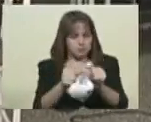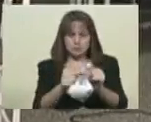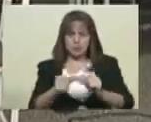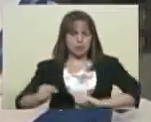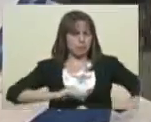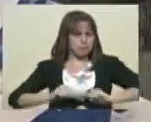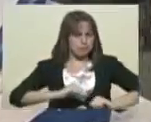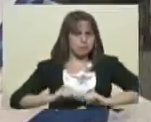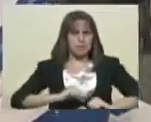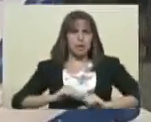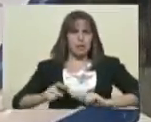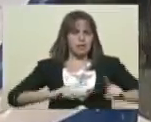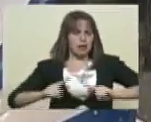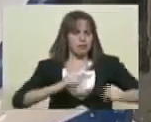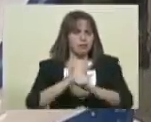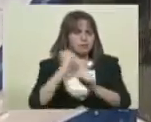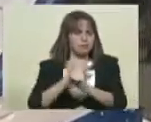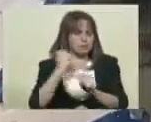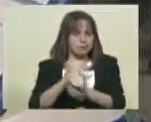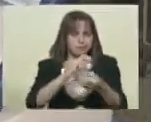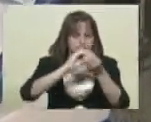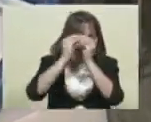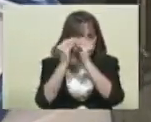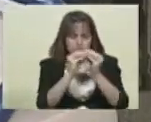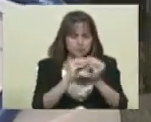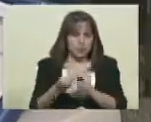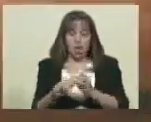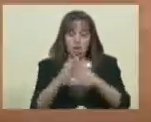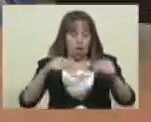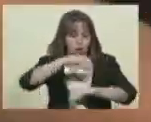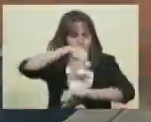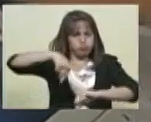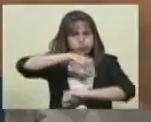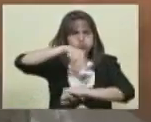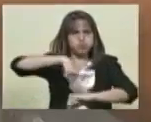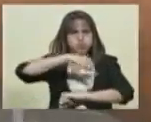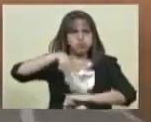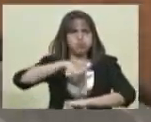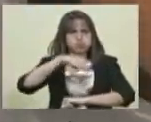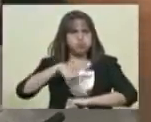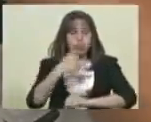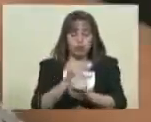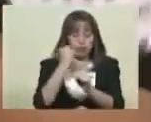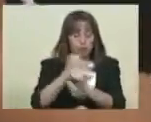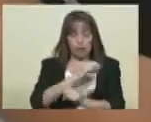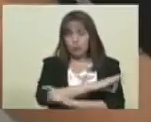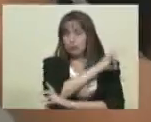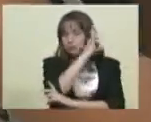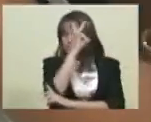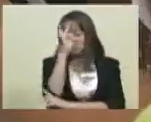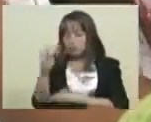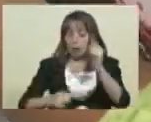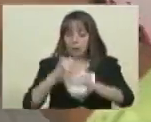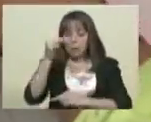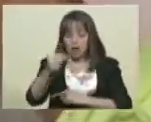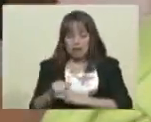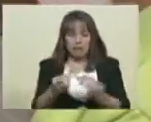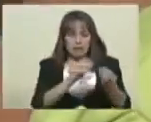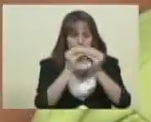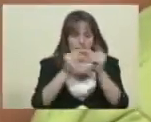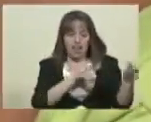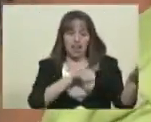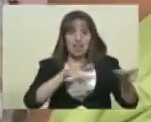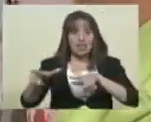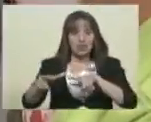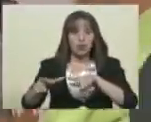preparando, estamos trabajando arduamente todas estas horas y mañanas durante todo el día para tener preparado eso. Así como te digo,